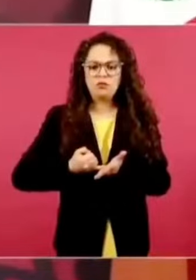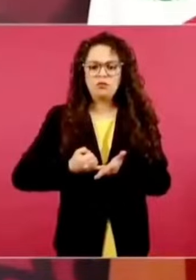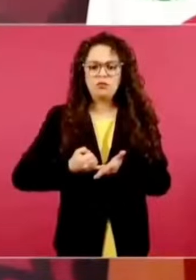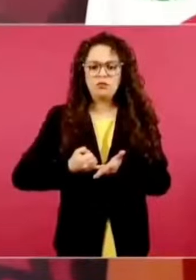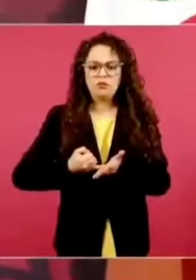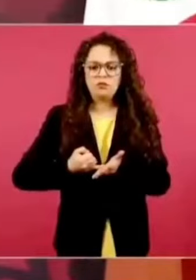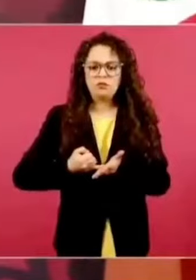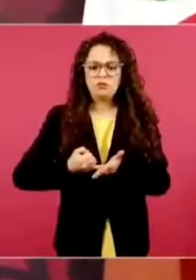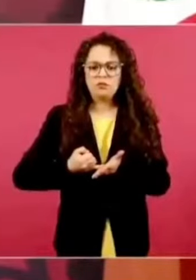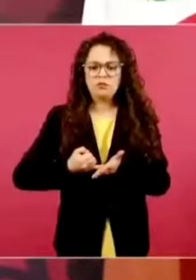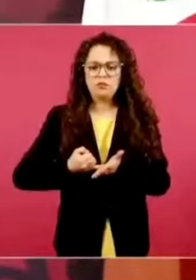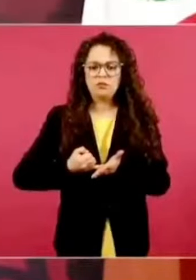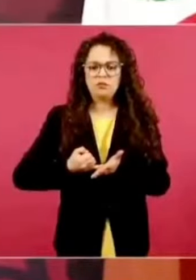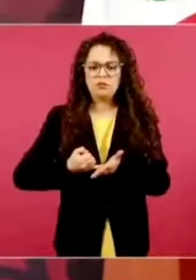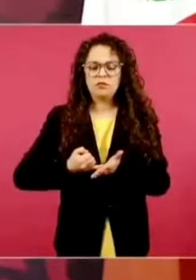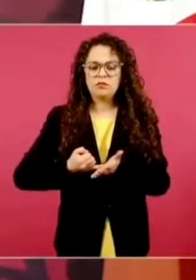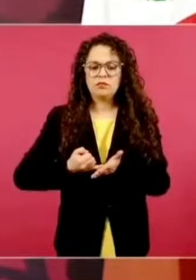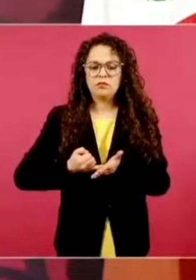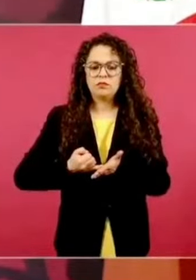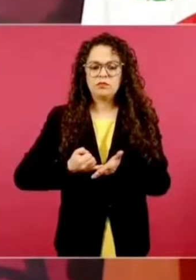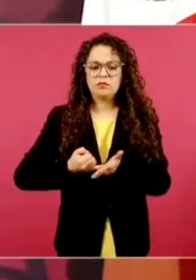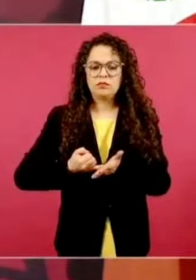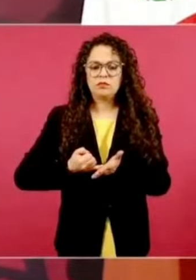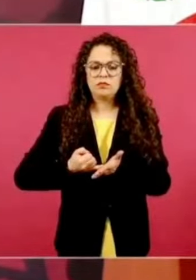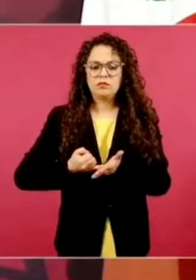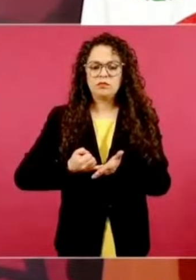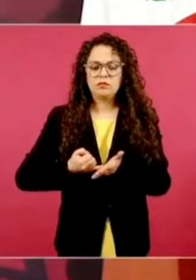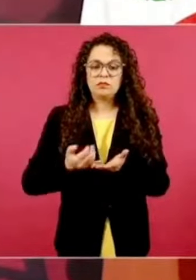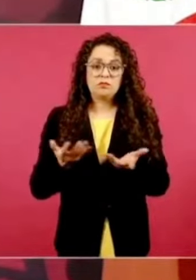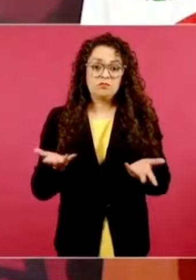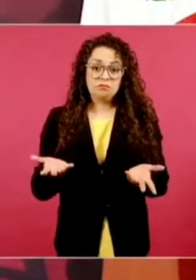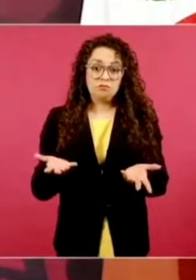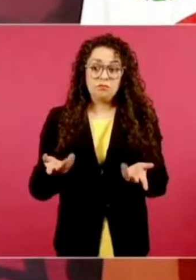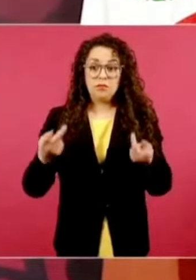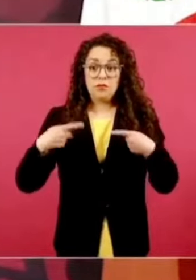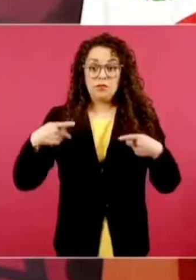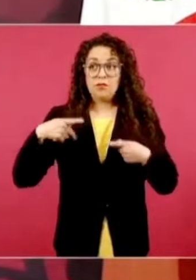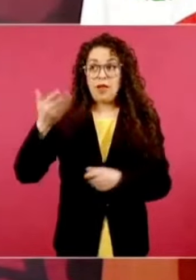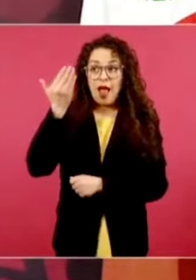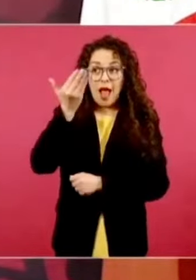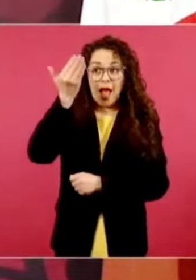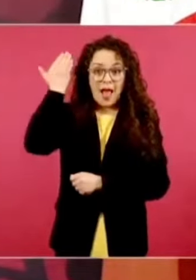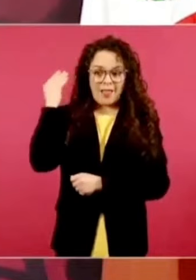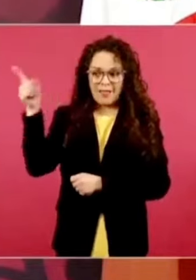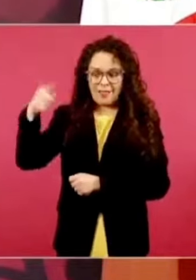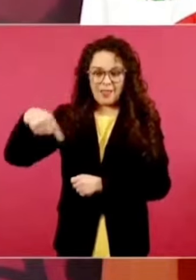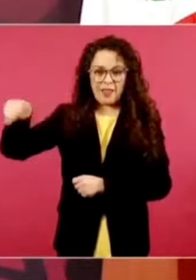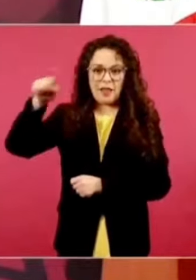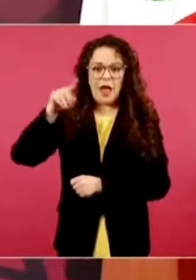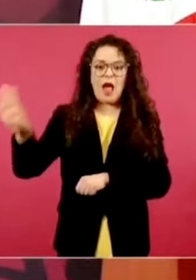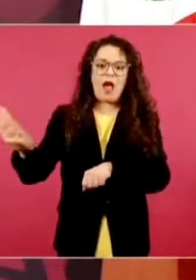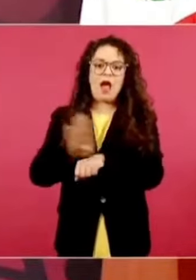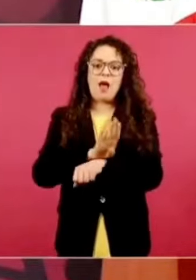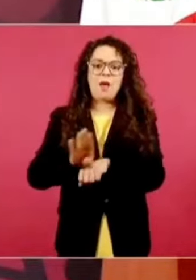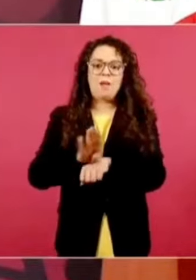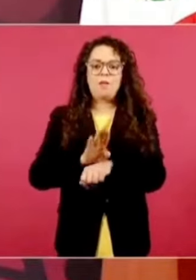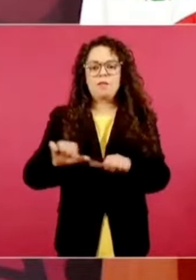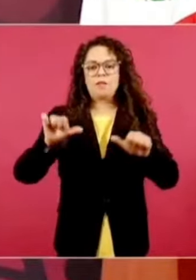guste que lo expulsen del paraíso, pero han ido aceptando,